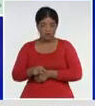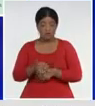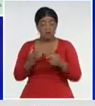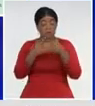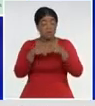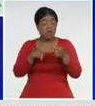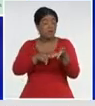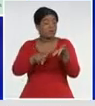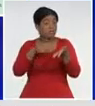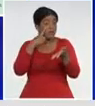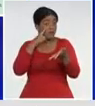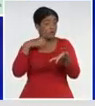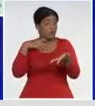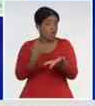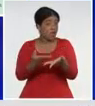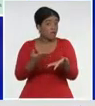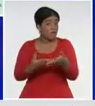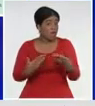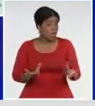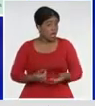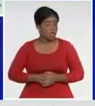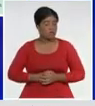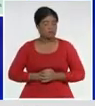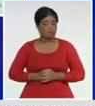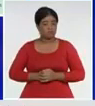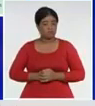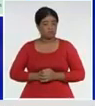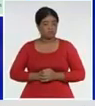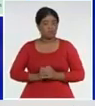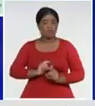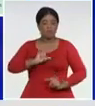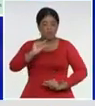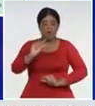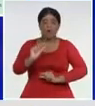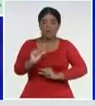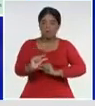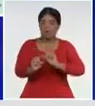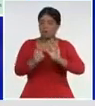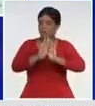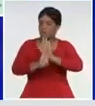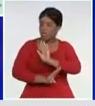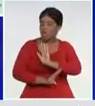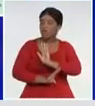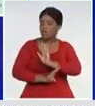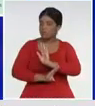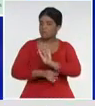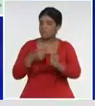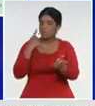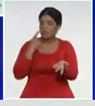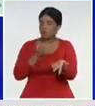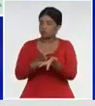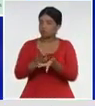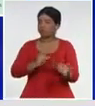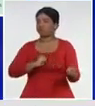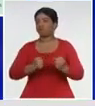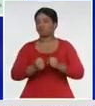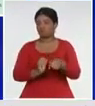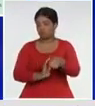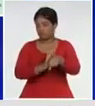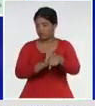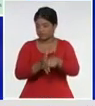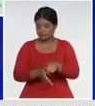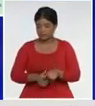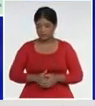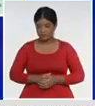demostrado, que con las acciones, que han venido, realizando, pues, ha mantenido, un control, de la pandemia, todos,